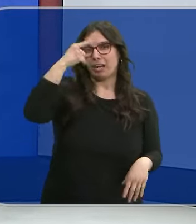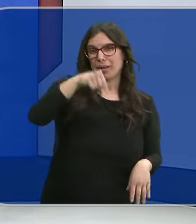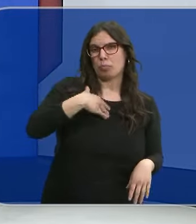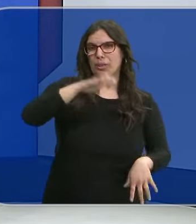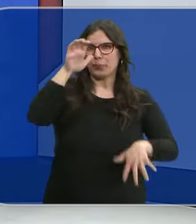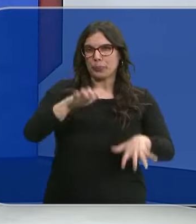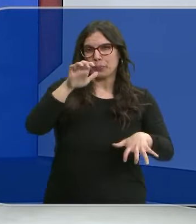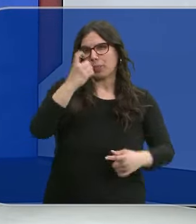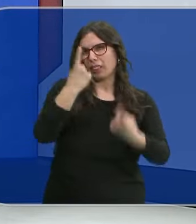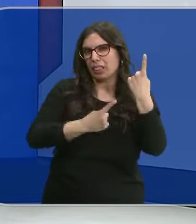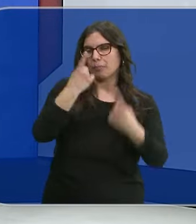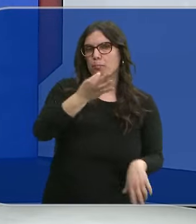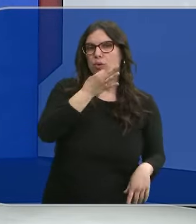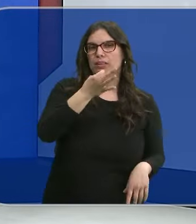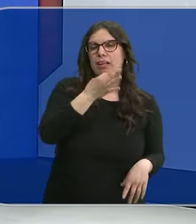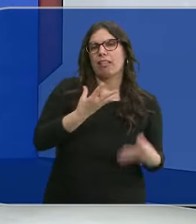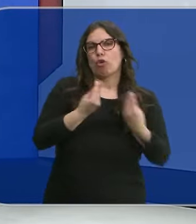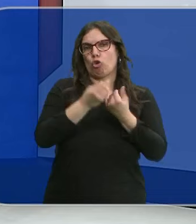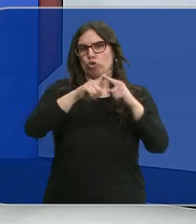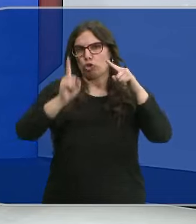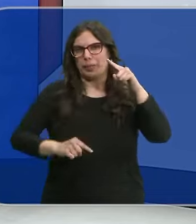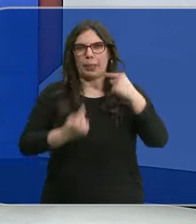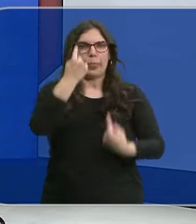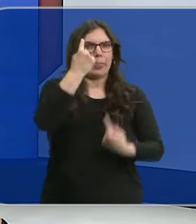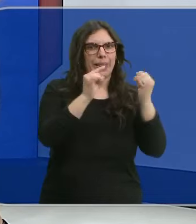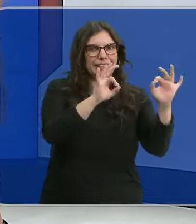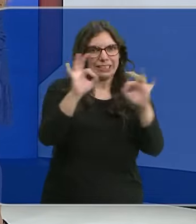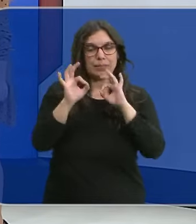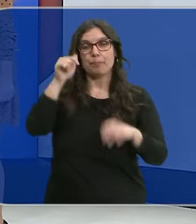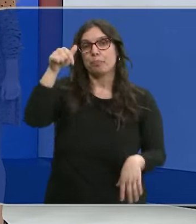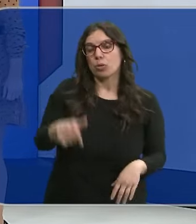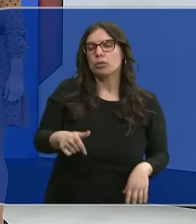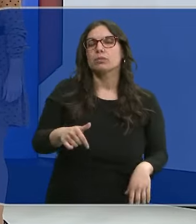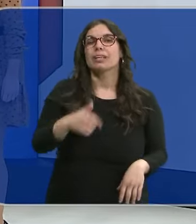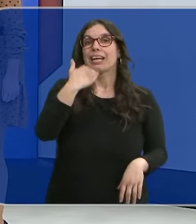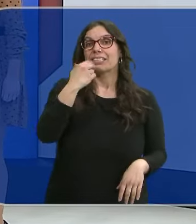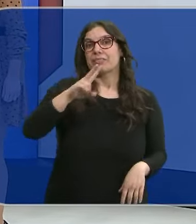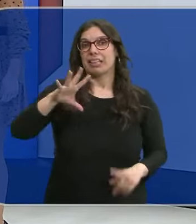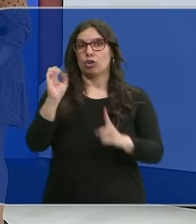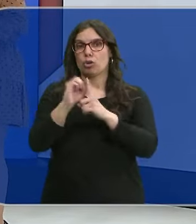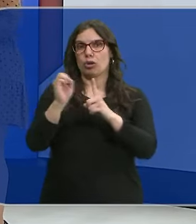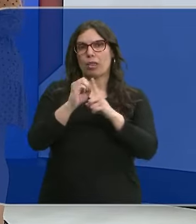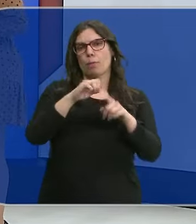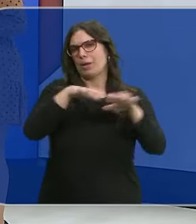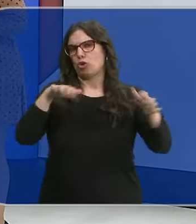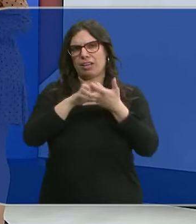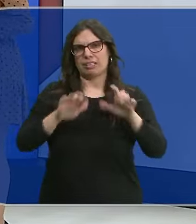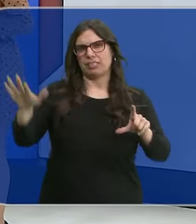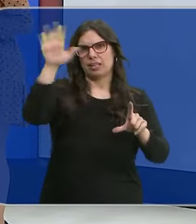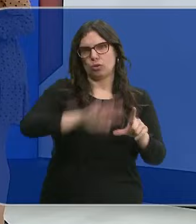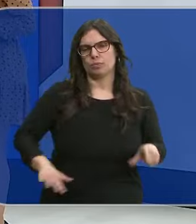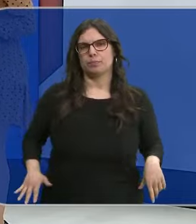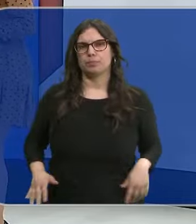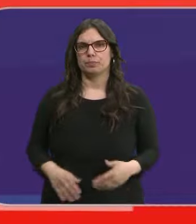podría dar algún chubasco disperso esta tarde acompañados de tormentas muy localizadas hoy con casi 25 grados en buena parte de la comunidad.